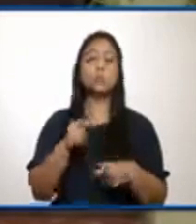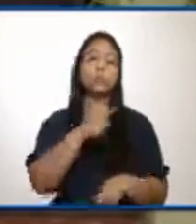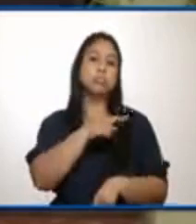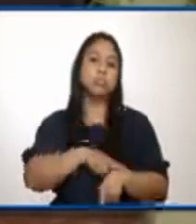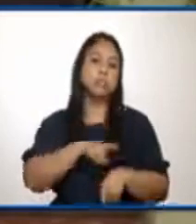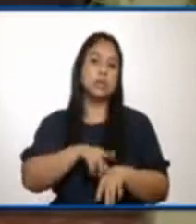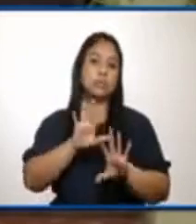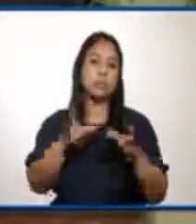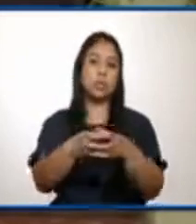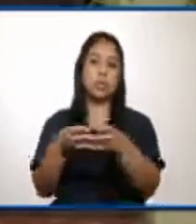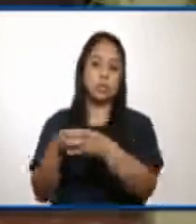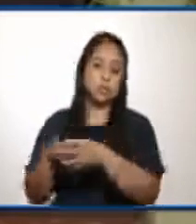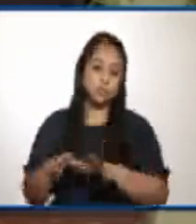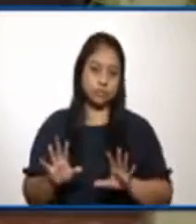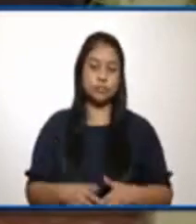sus grupos de edad o de riesgo.